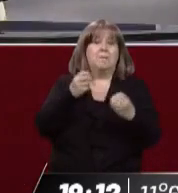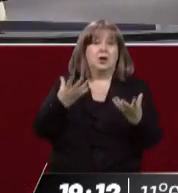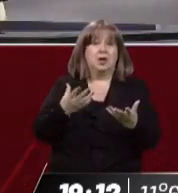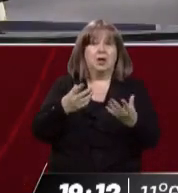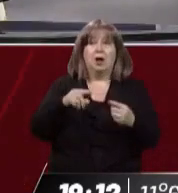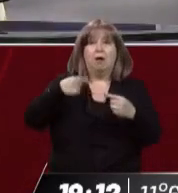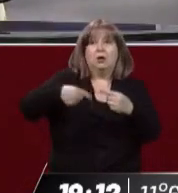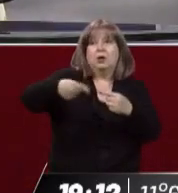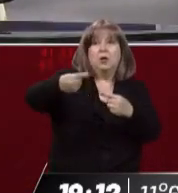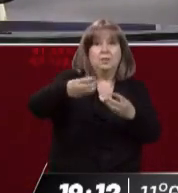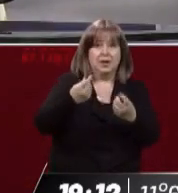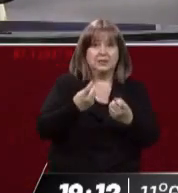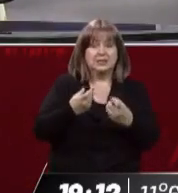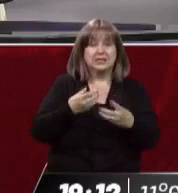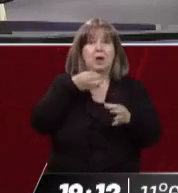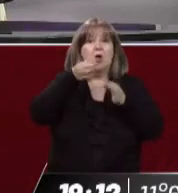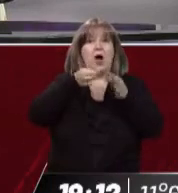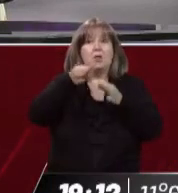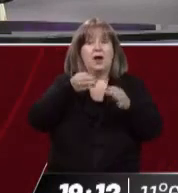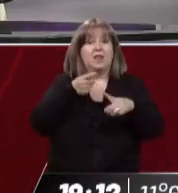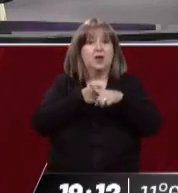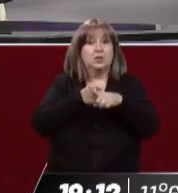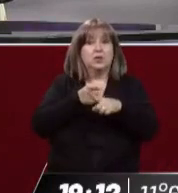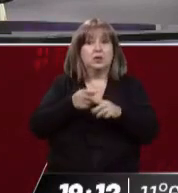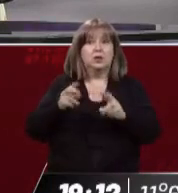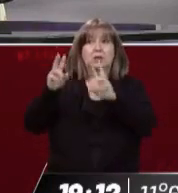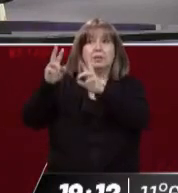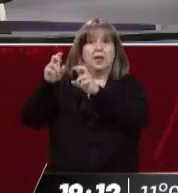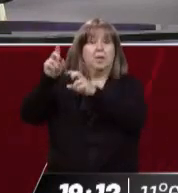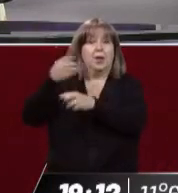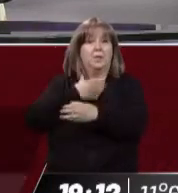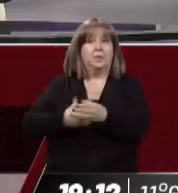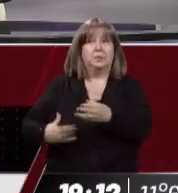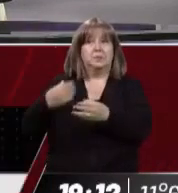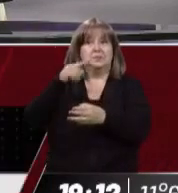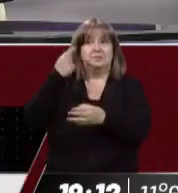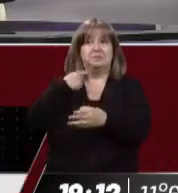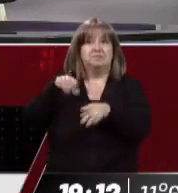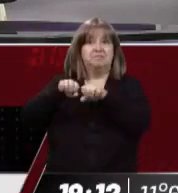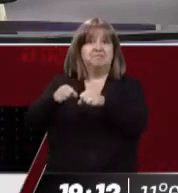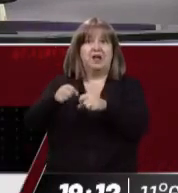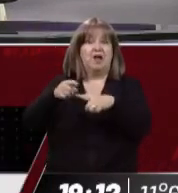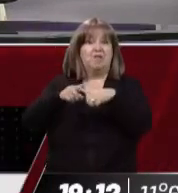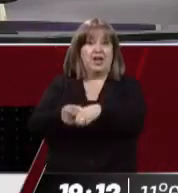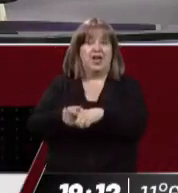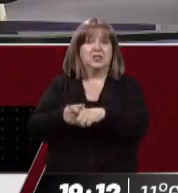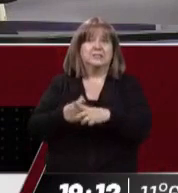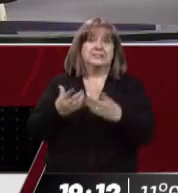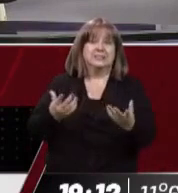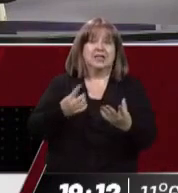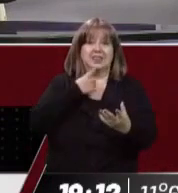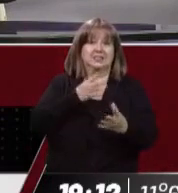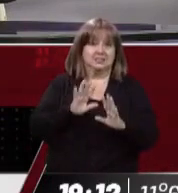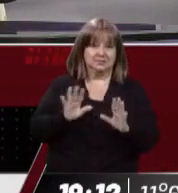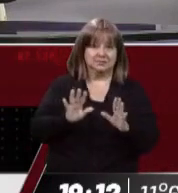Bueno, allí parte de los argumentos de Rodolfo Suárez, el gobernador que además de plantear cuál era su visión de esta denuncia,